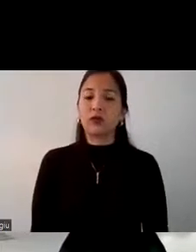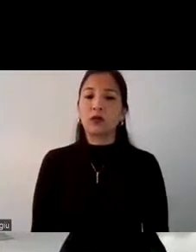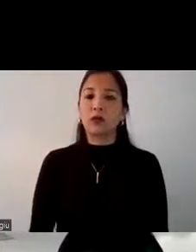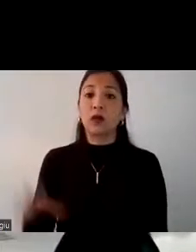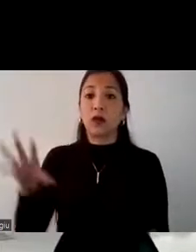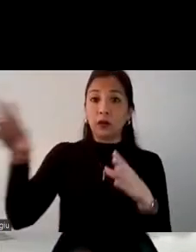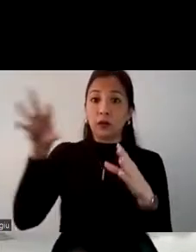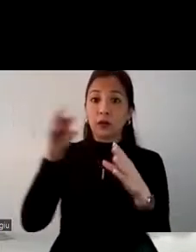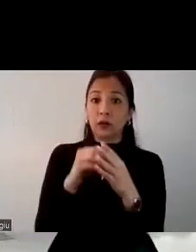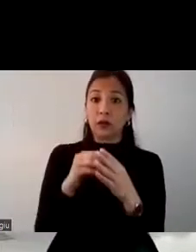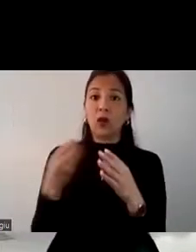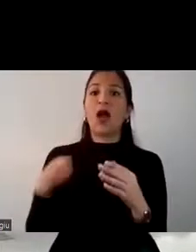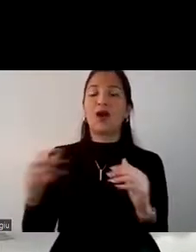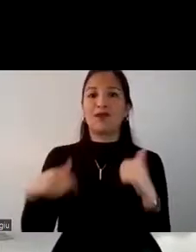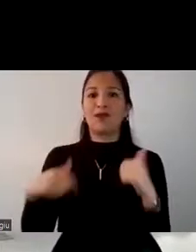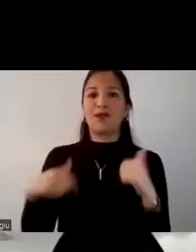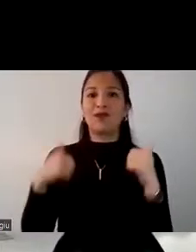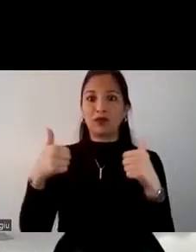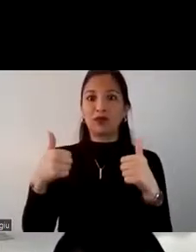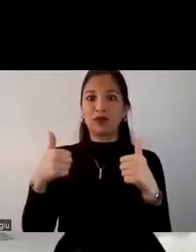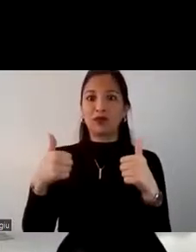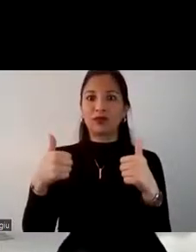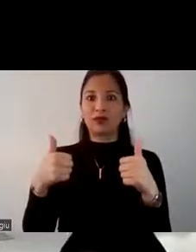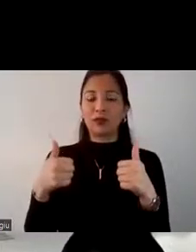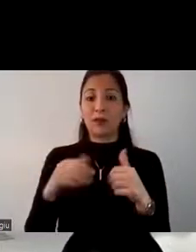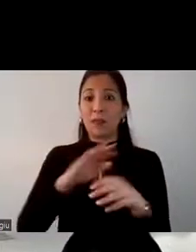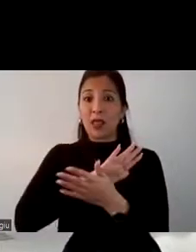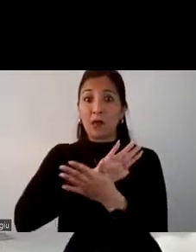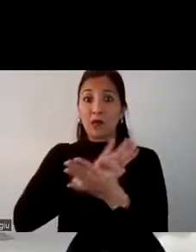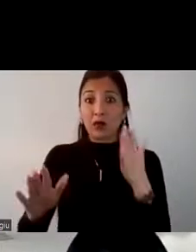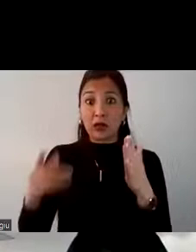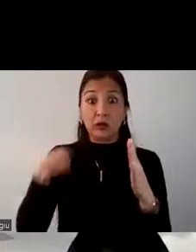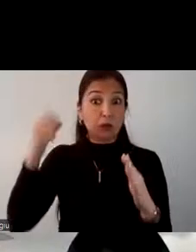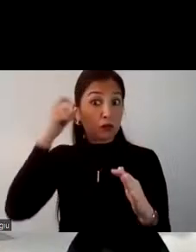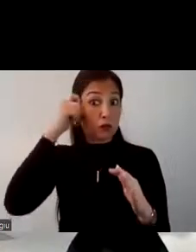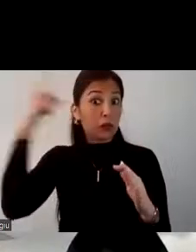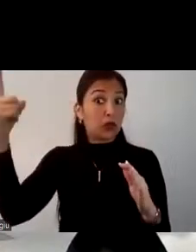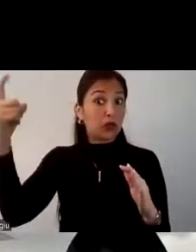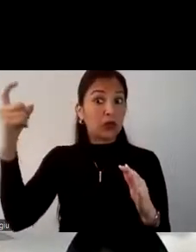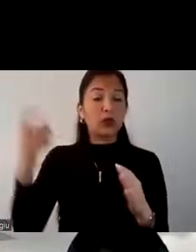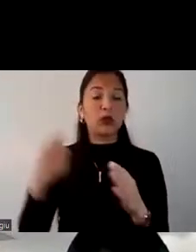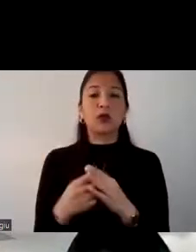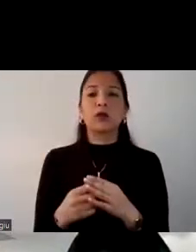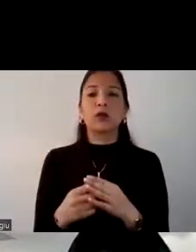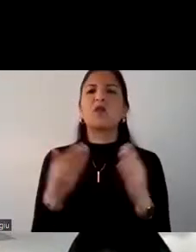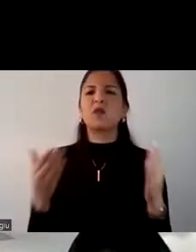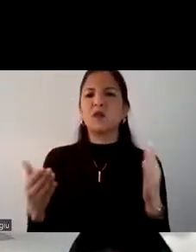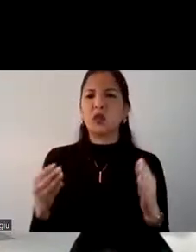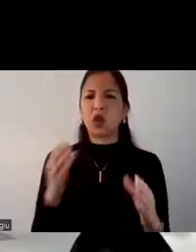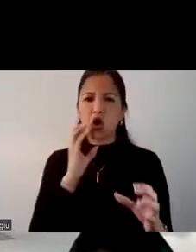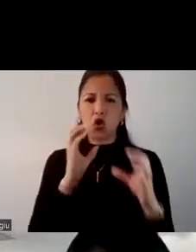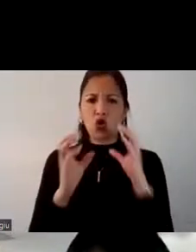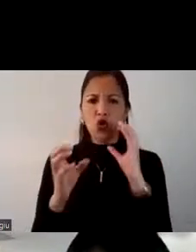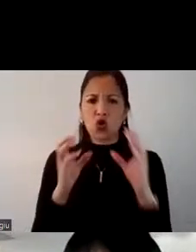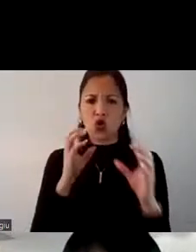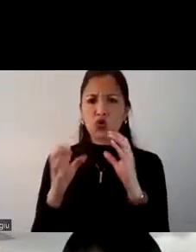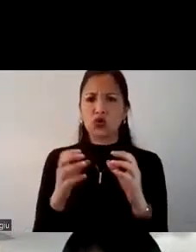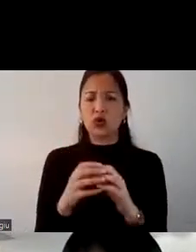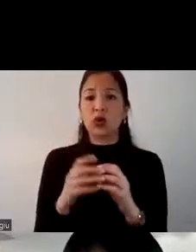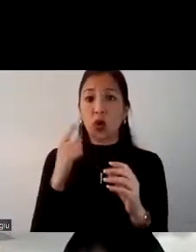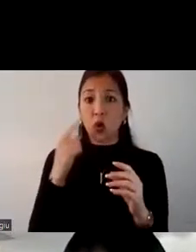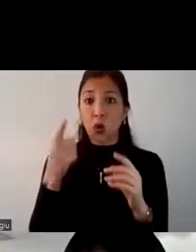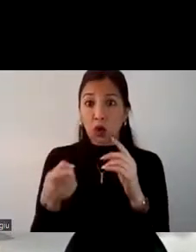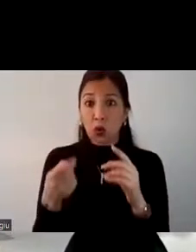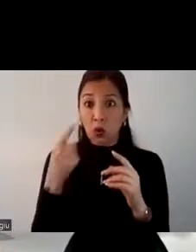jalando a nuestro favor, ¿no? Al final, la idea es de que, si bien es cierto, ellos conocen que somos un lugar donde pueden visitar